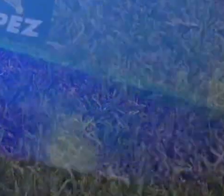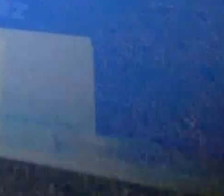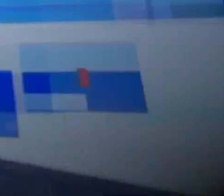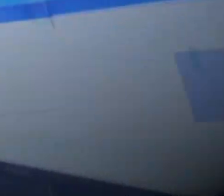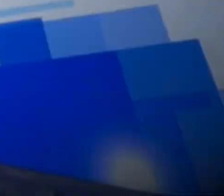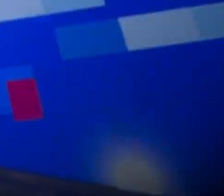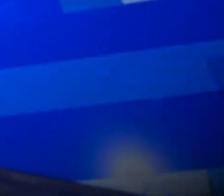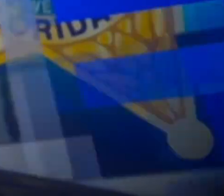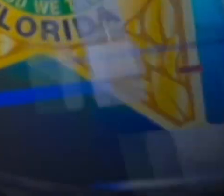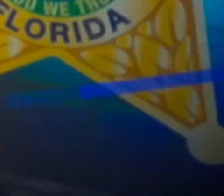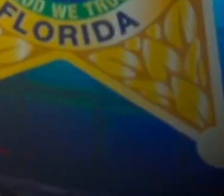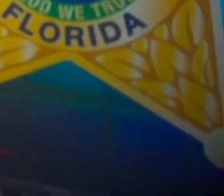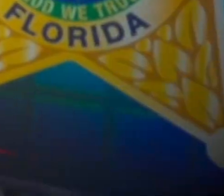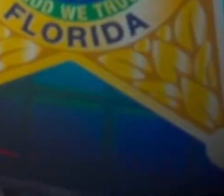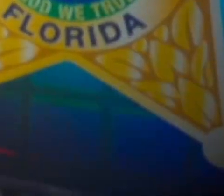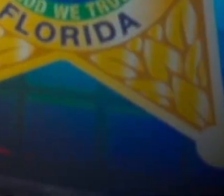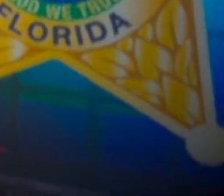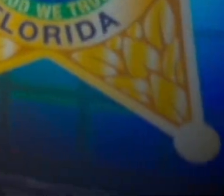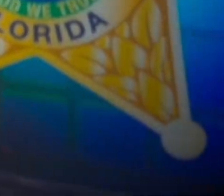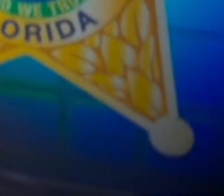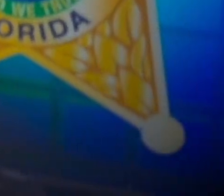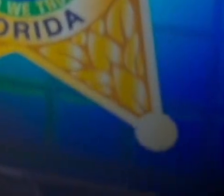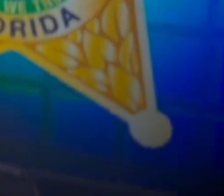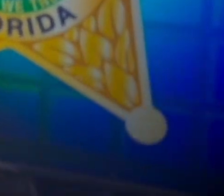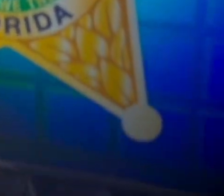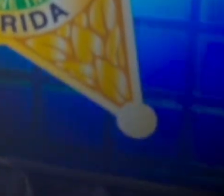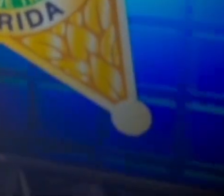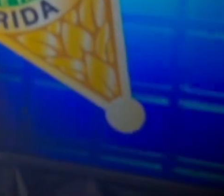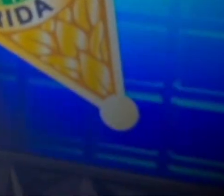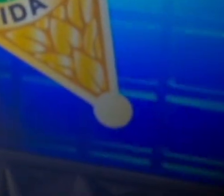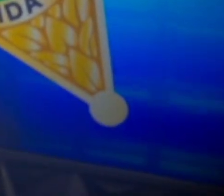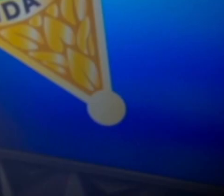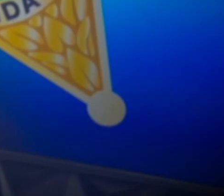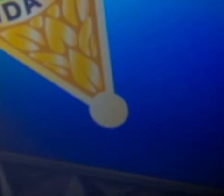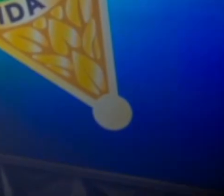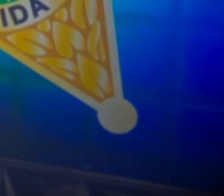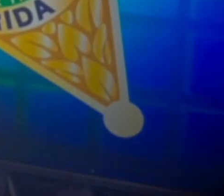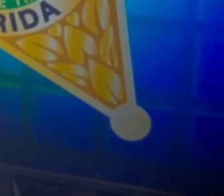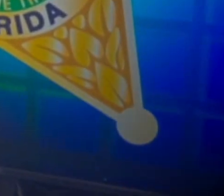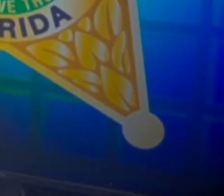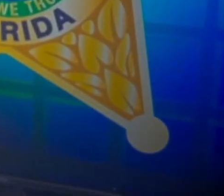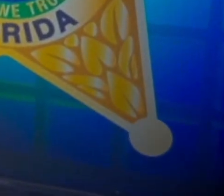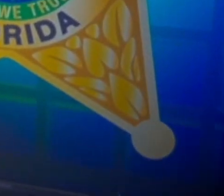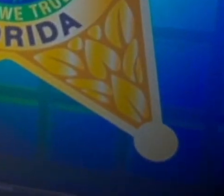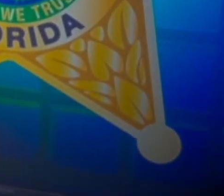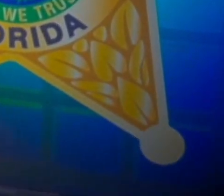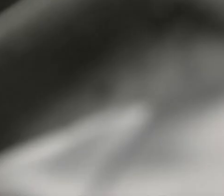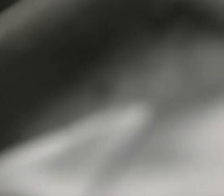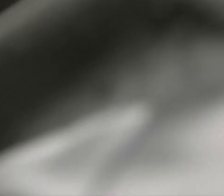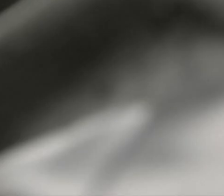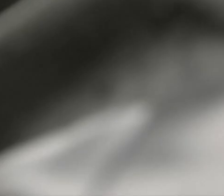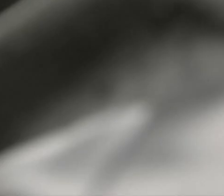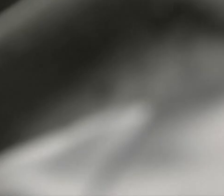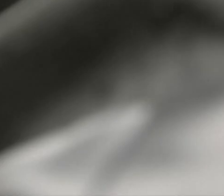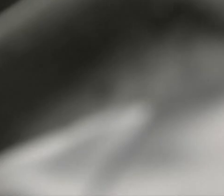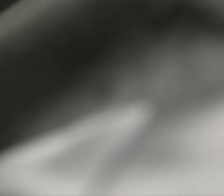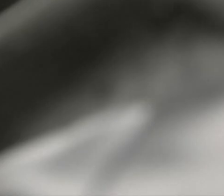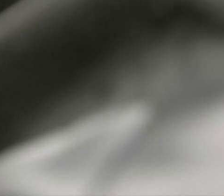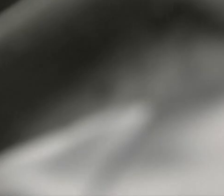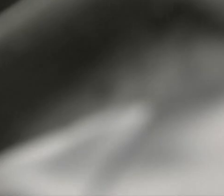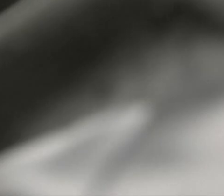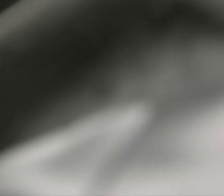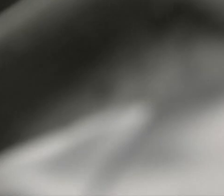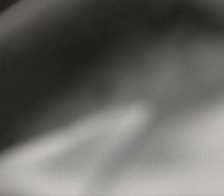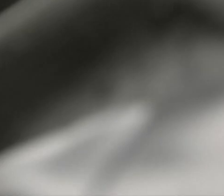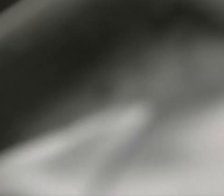por a causa de un conductor negligente. Y también, señores, recuerden decirles que también tenemos el sticker o la calcomanía